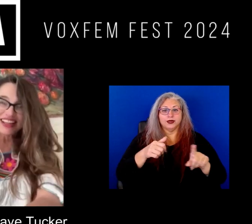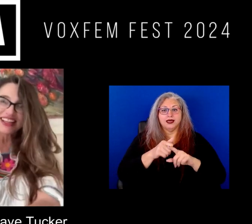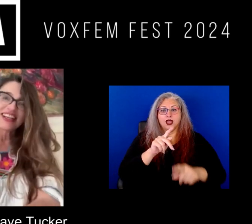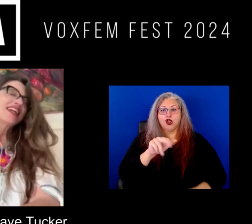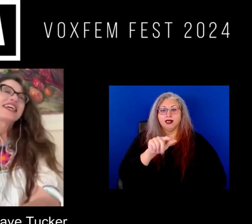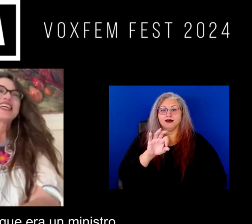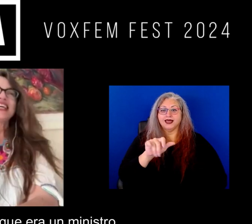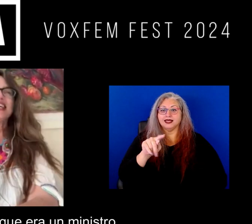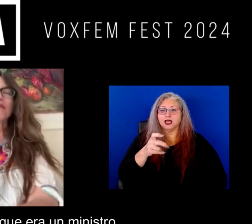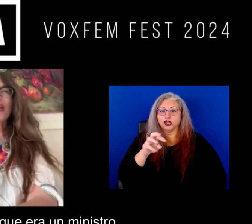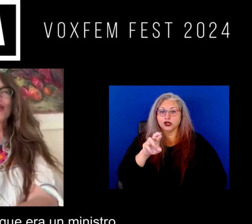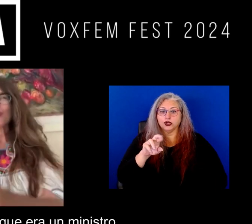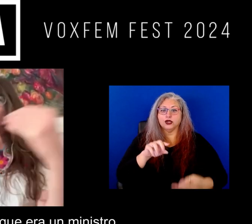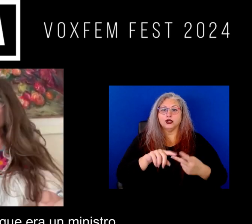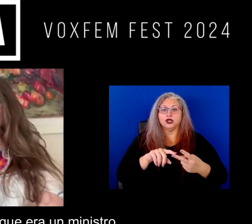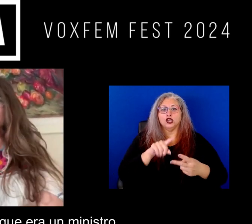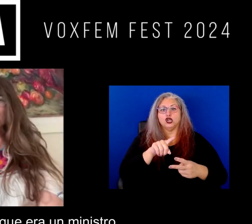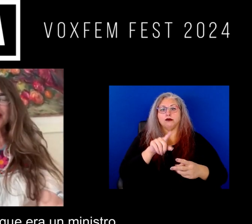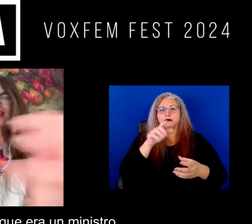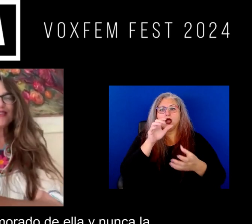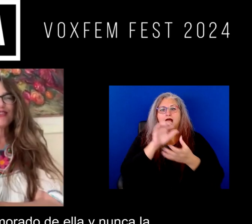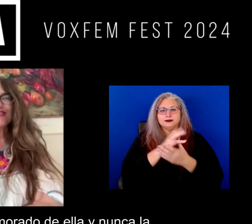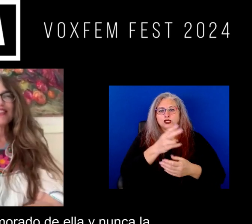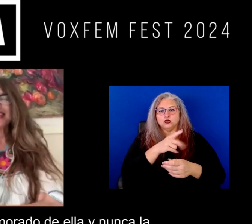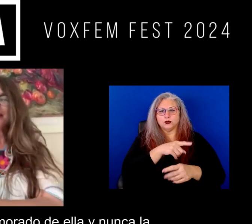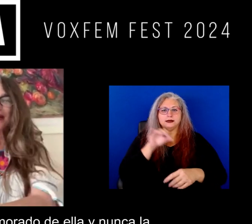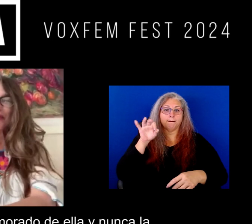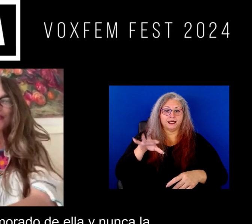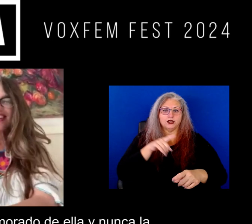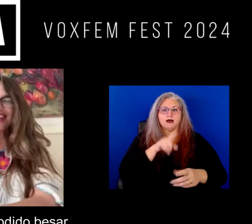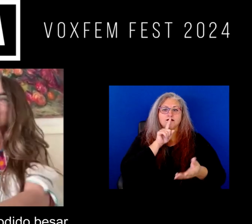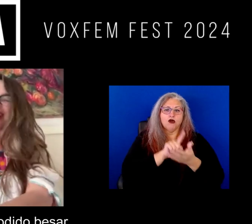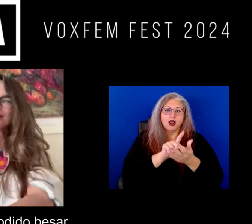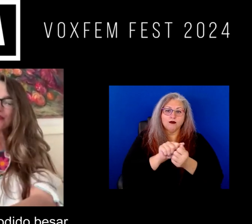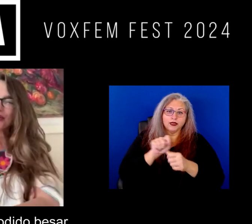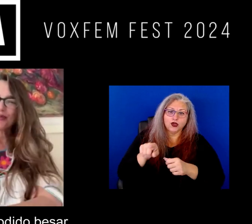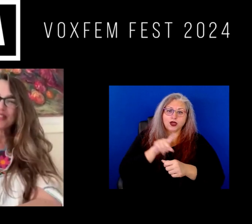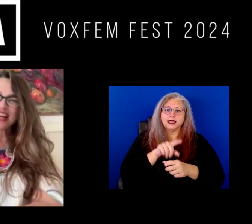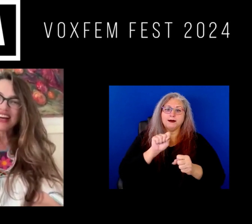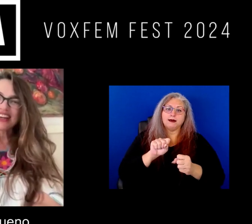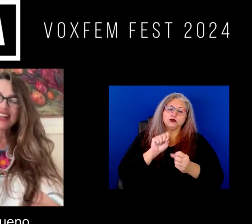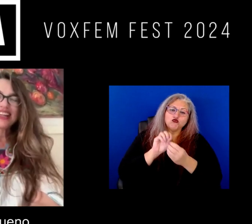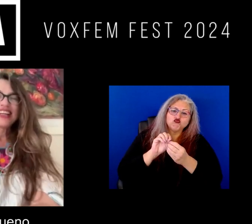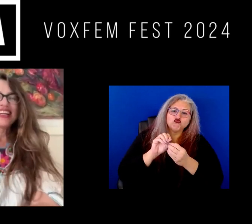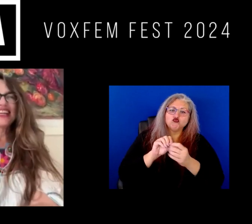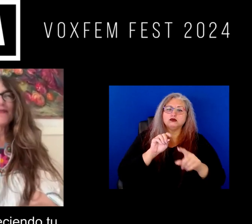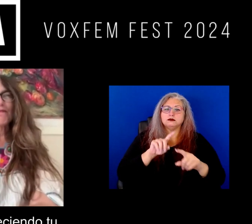Feitaker, con su esposo que era un ministro, ¿no? Que se había enamorado de ella y nunca la había podido besar.